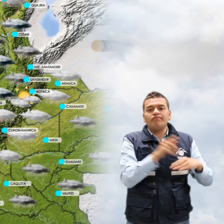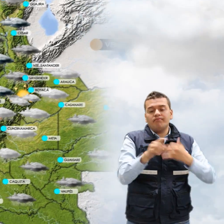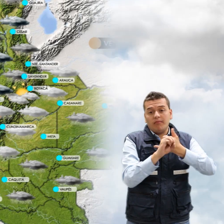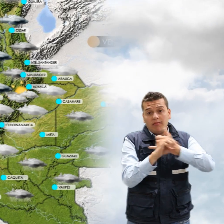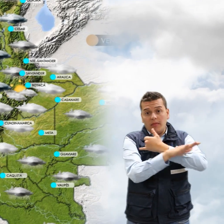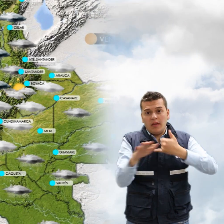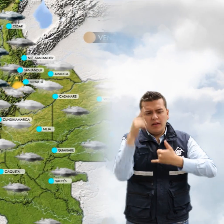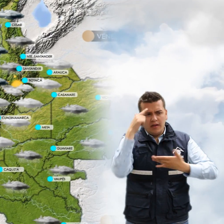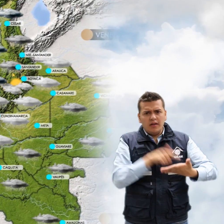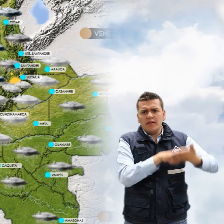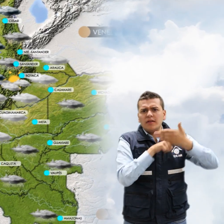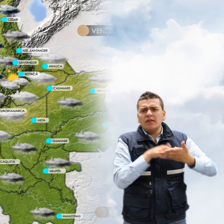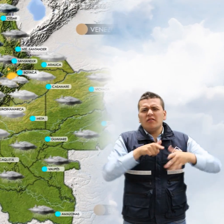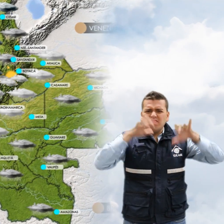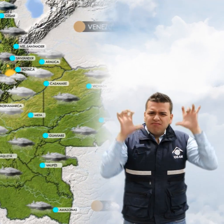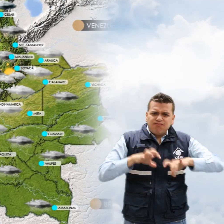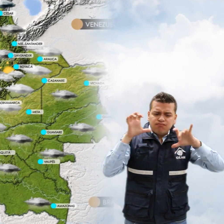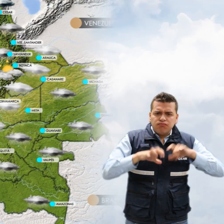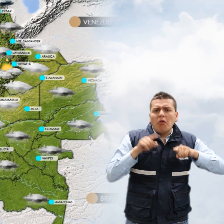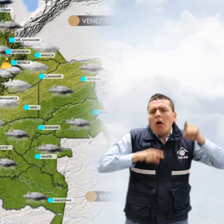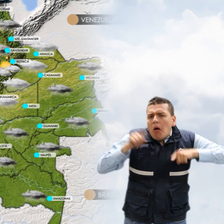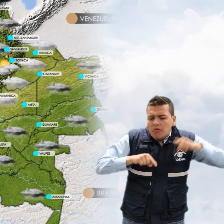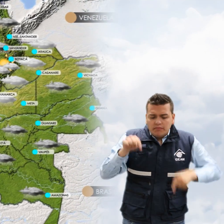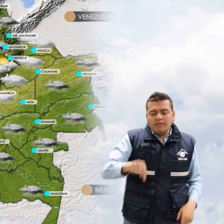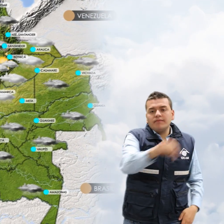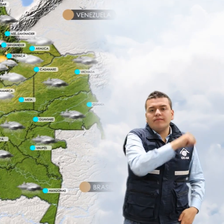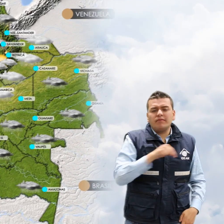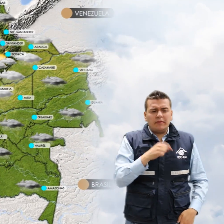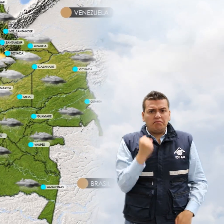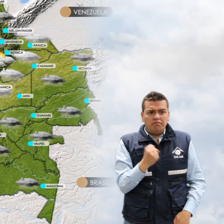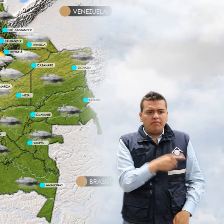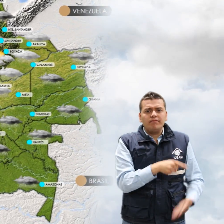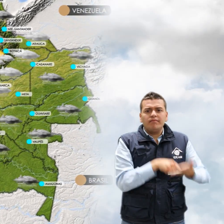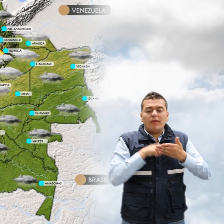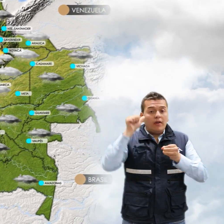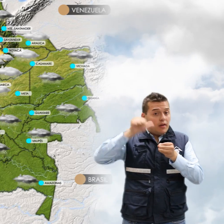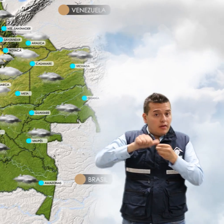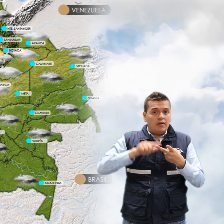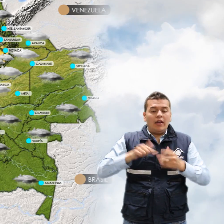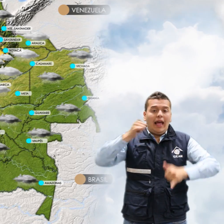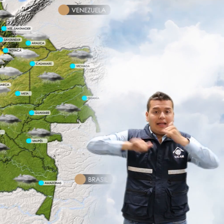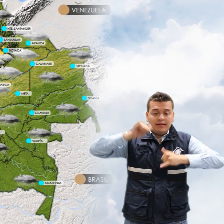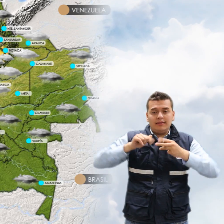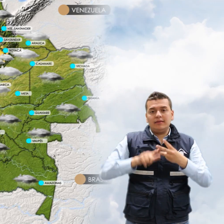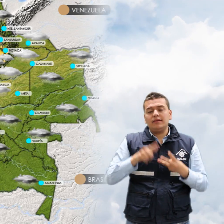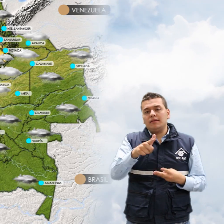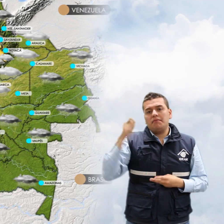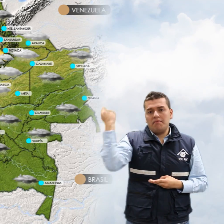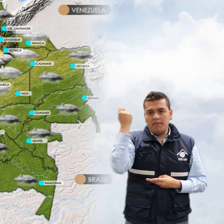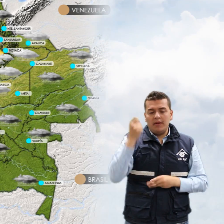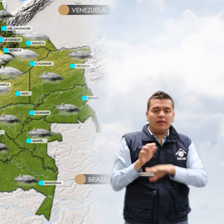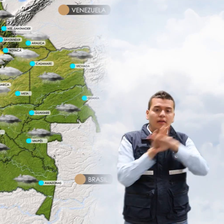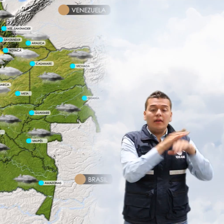Orinoquía, se prevé igualmente lluvias sectorizadas. Las más significativas se esperan en Arauca, Casanare y Metra. En la